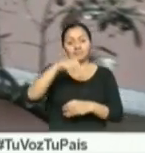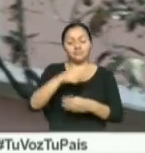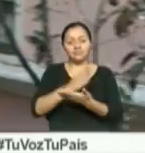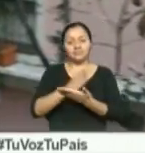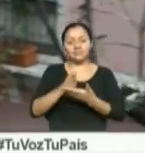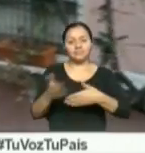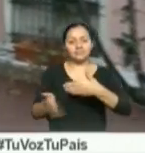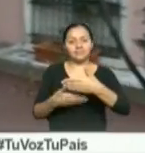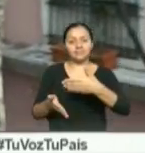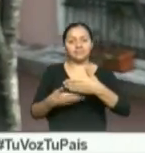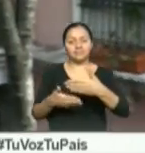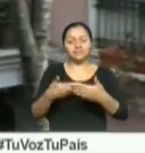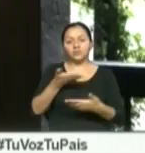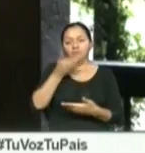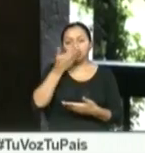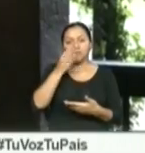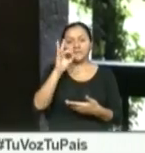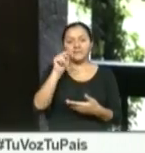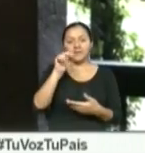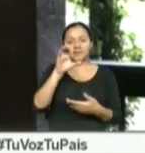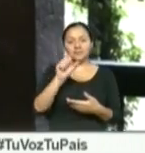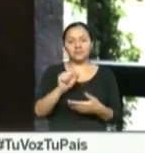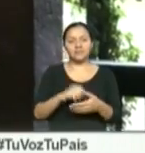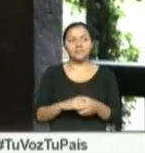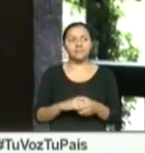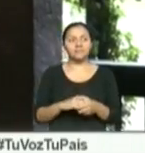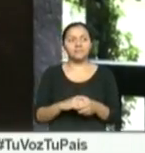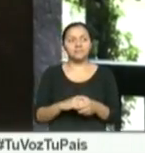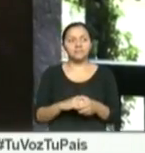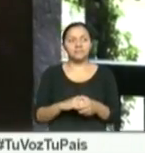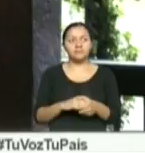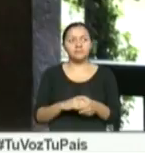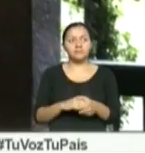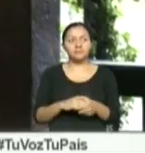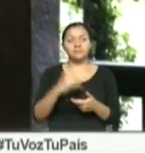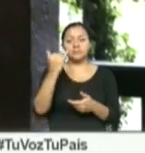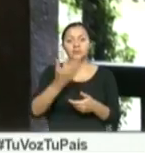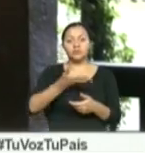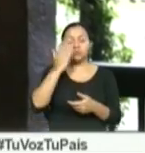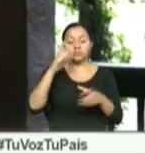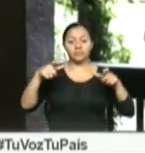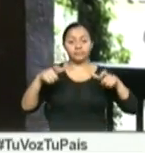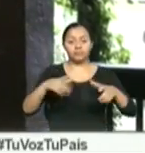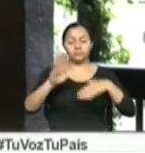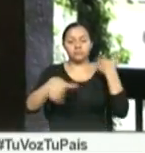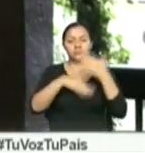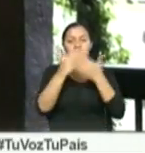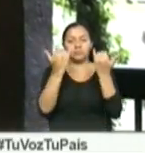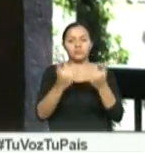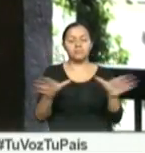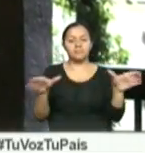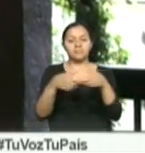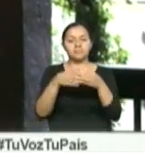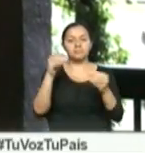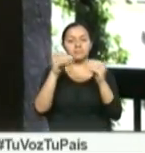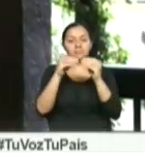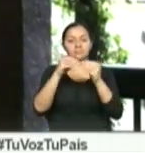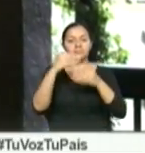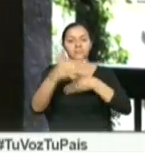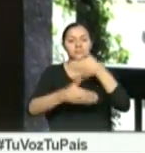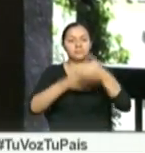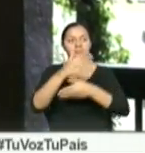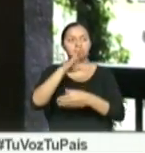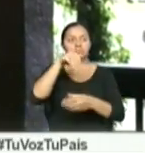preparación de la deliciosa Fanesca. La Fanesca se le llama así porque es una comida, un potaje